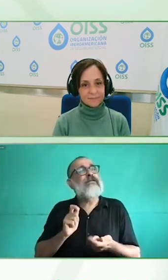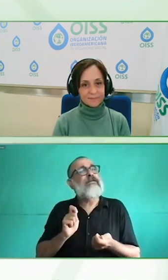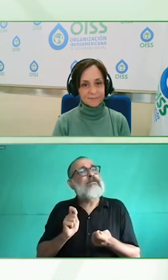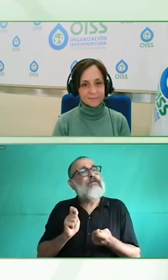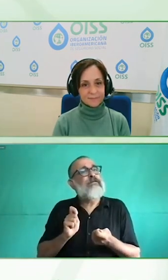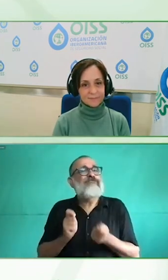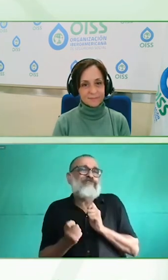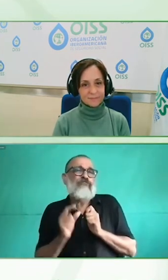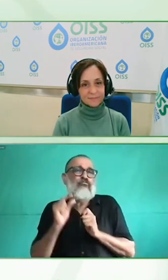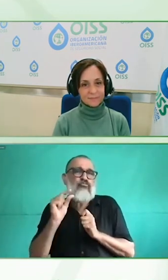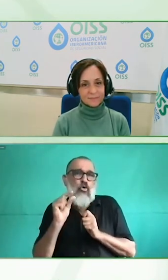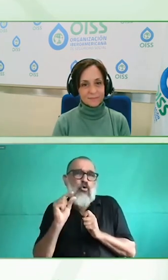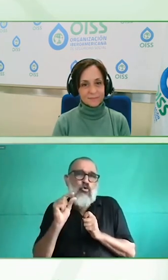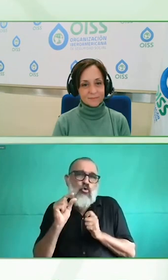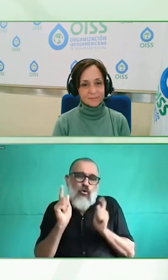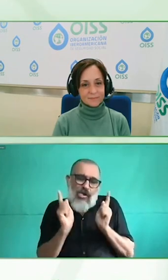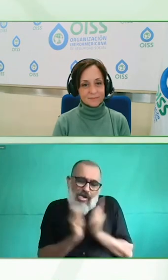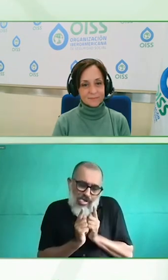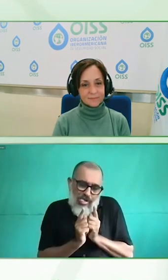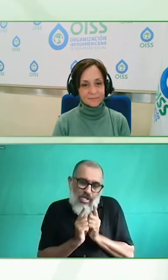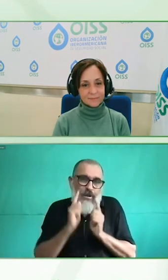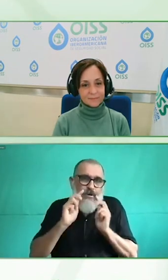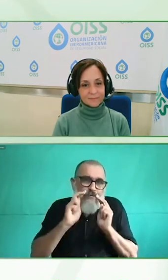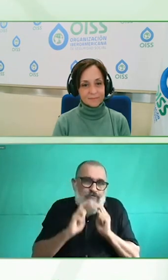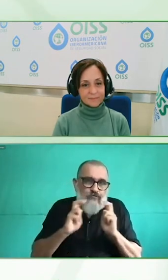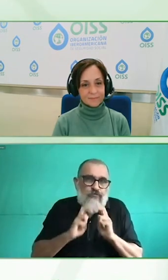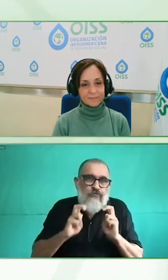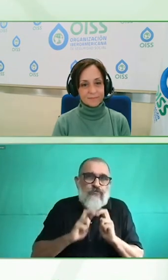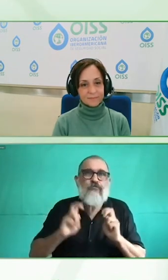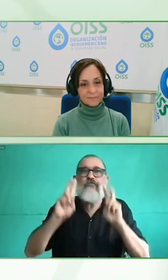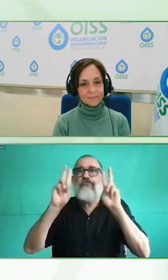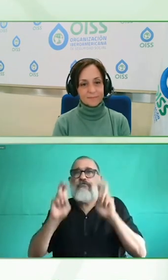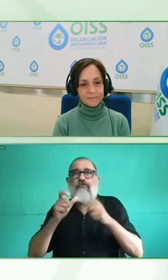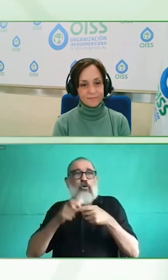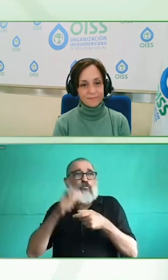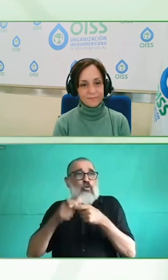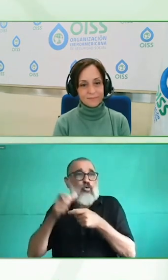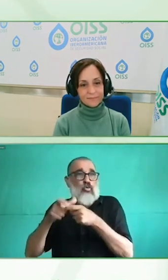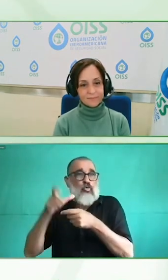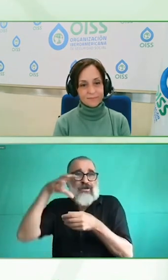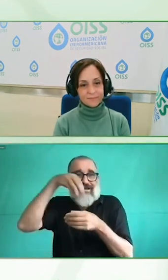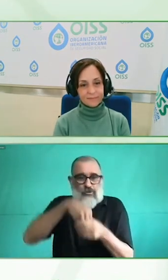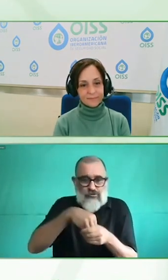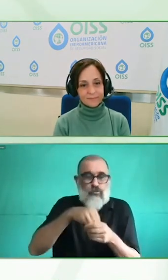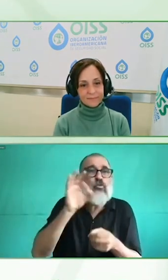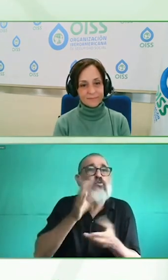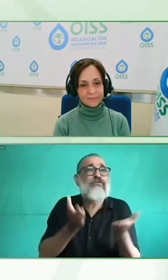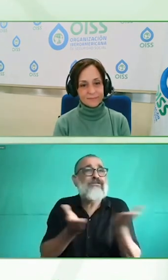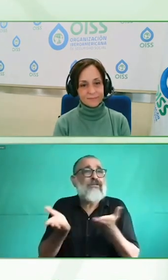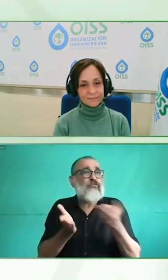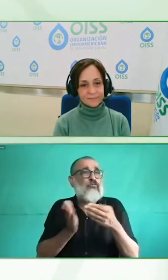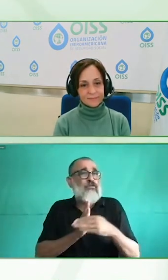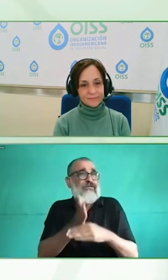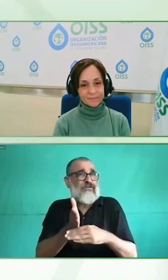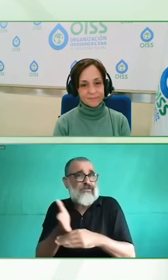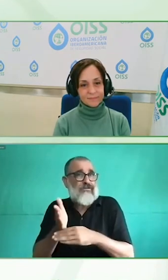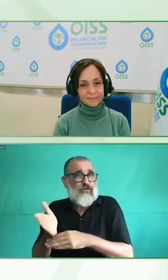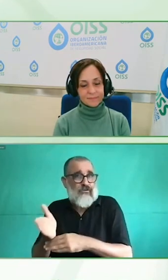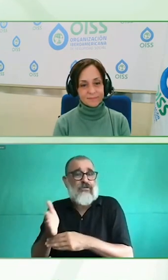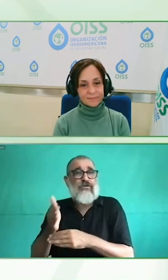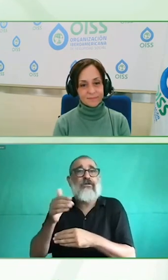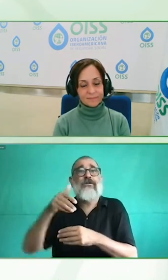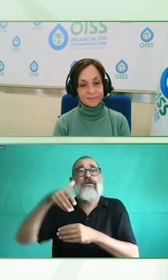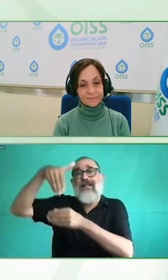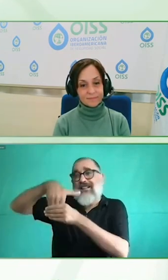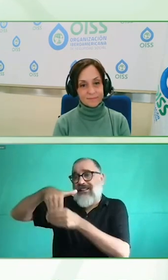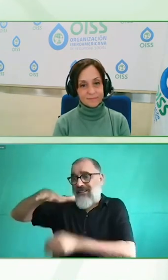productos inclusivos o servicios accesibles dentro de la membresía de la red mundial de empresas y discapacidad